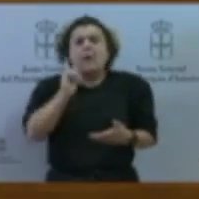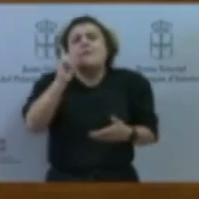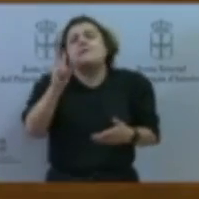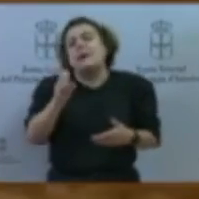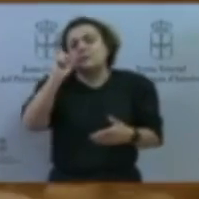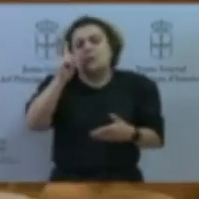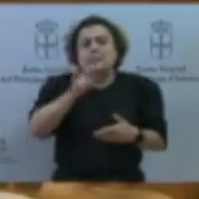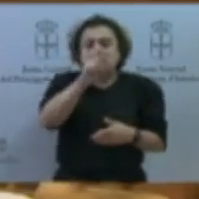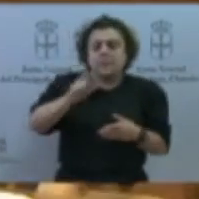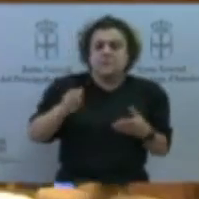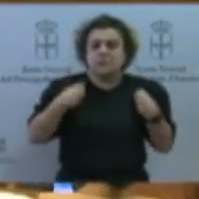Asturias, viva donde viva. Muchas gracias.